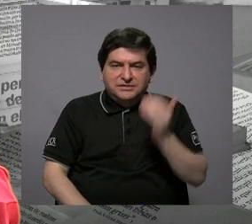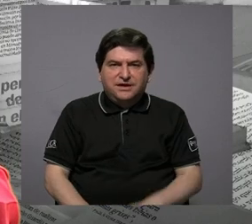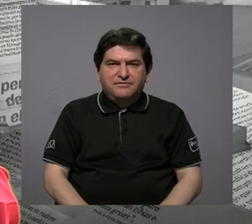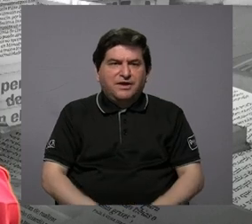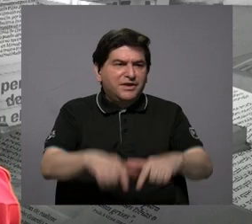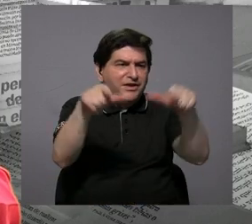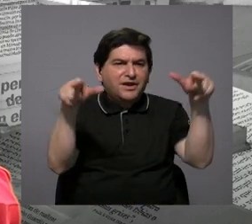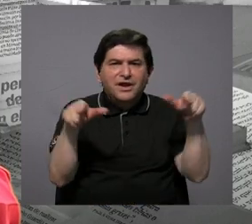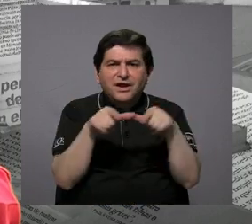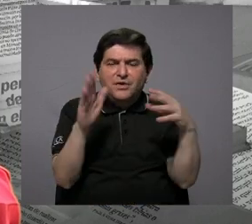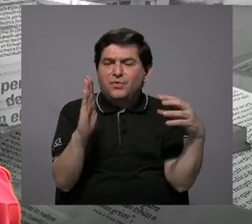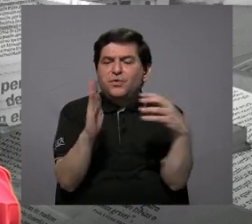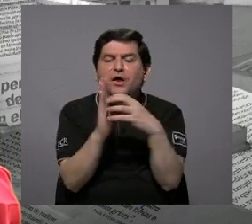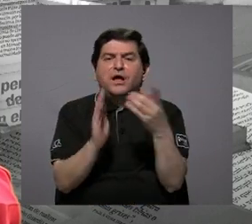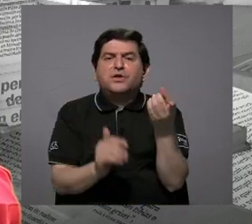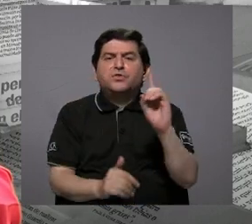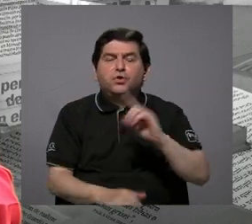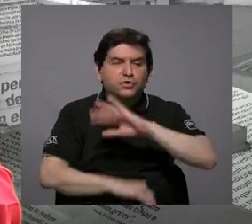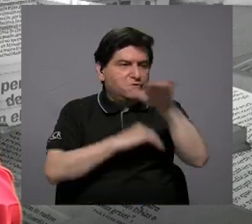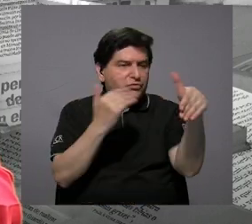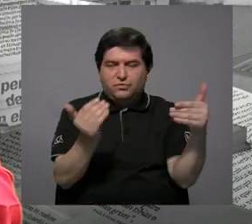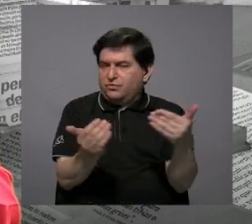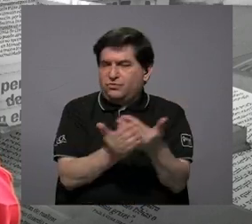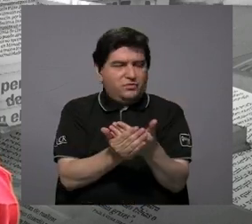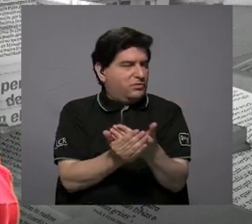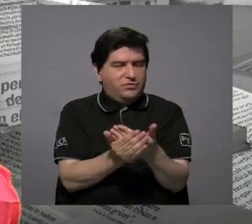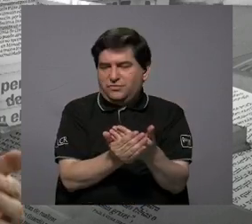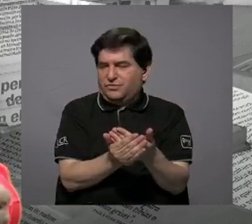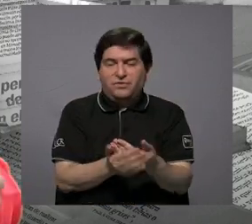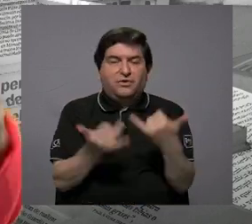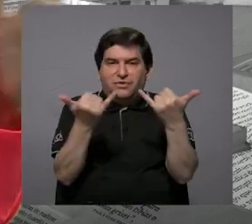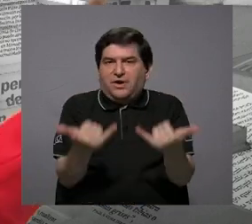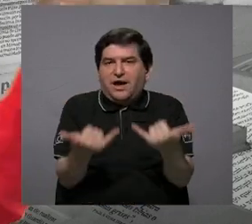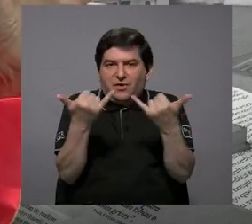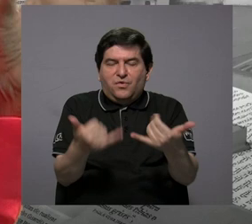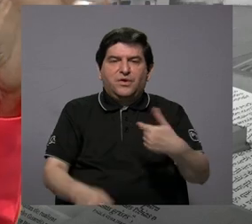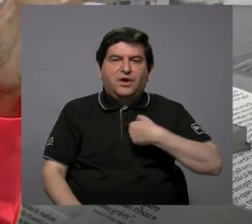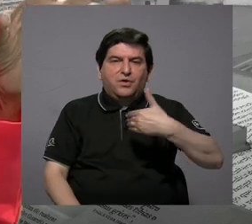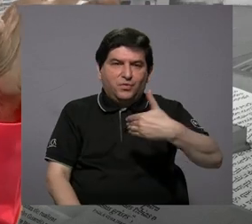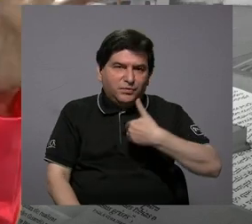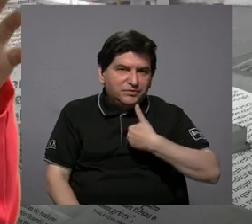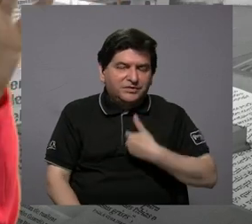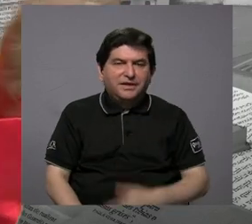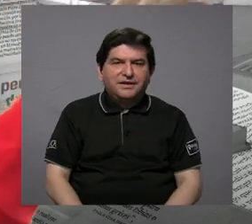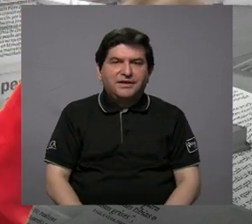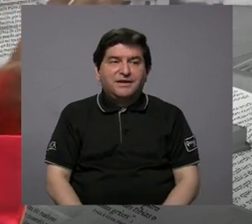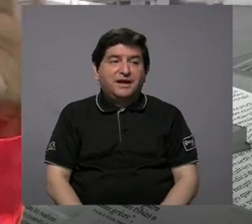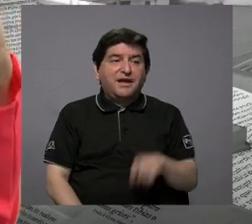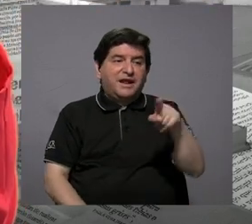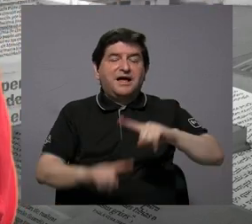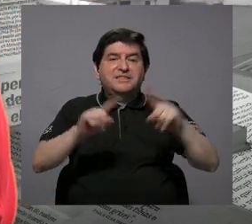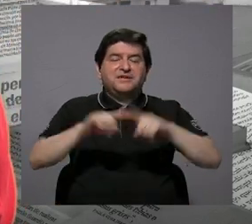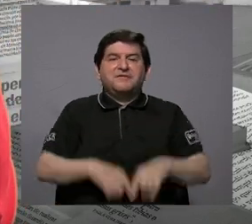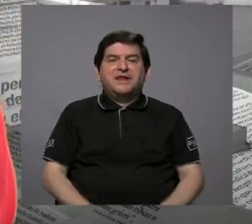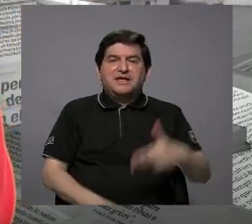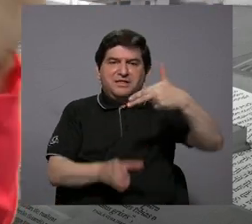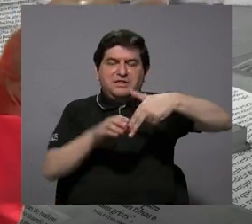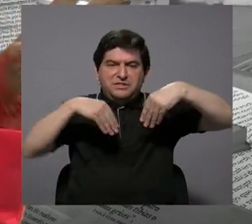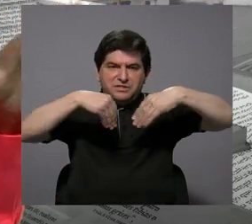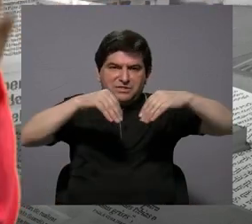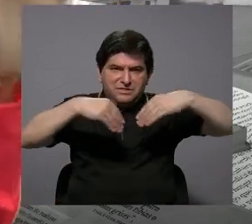van a estar ubicados porque no es como ahora, que uno tiene estaciones de servicio en